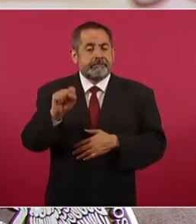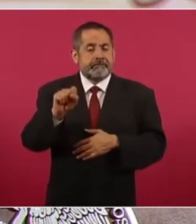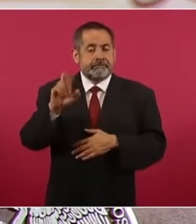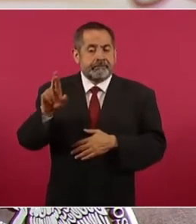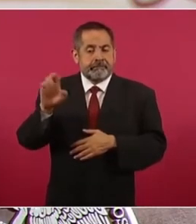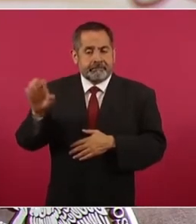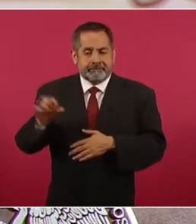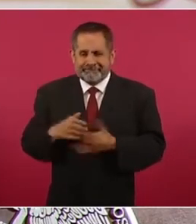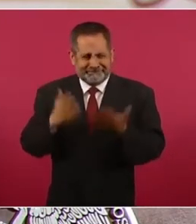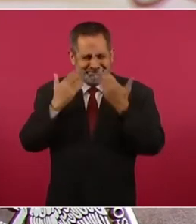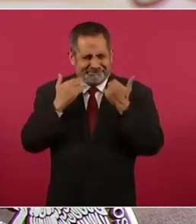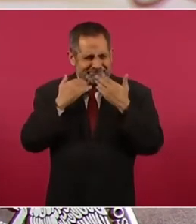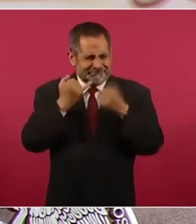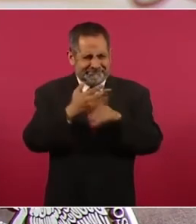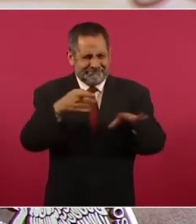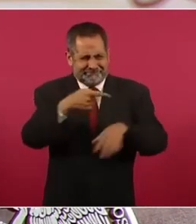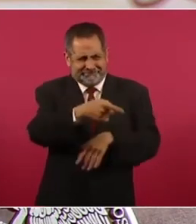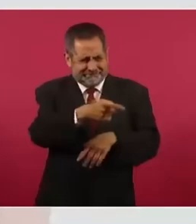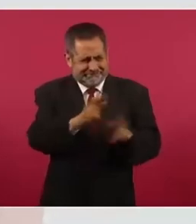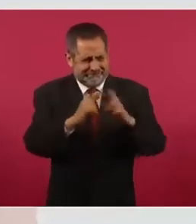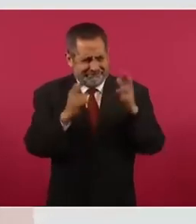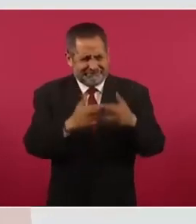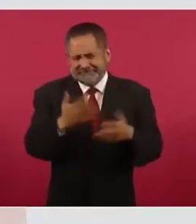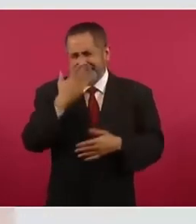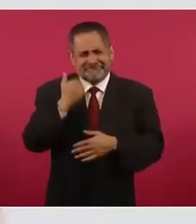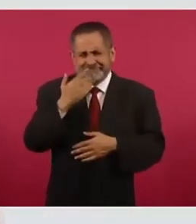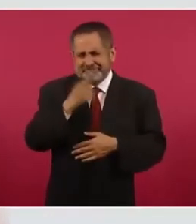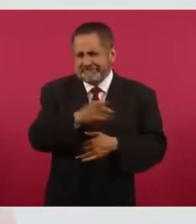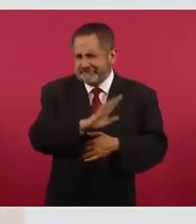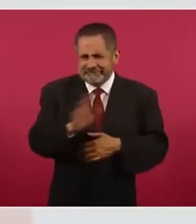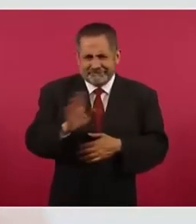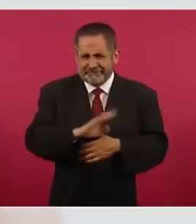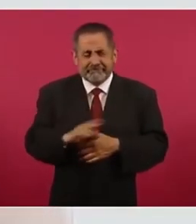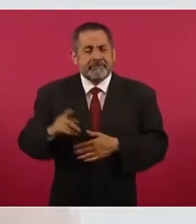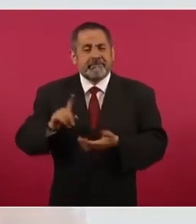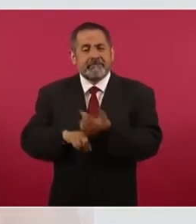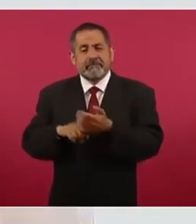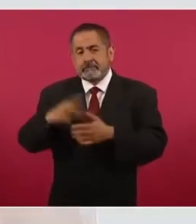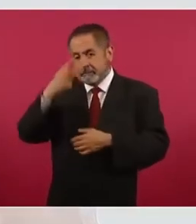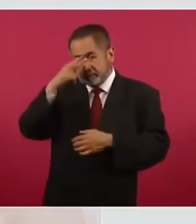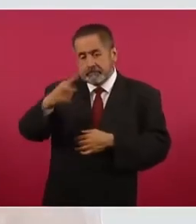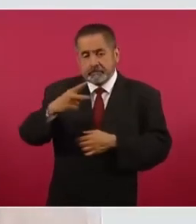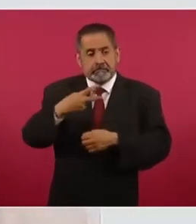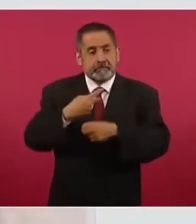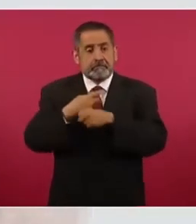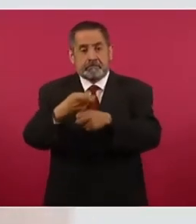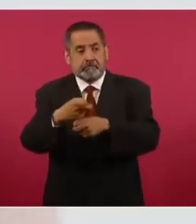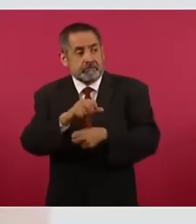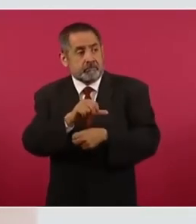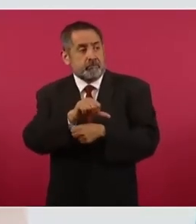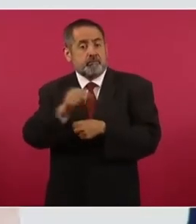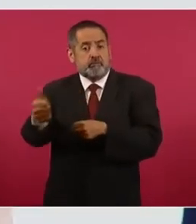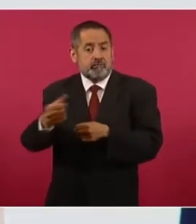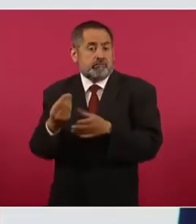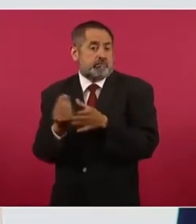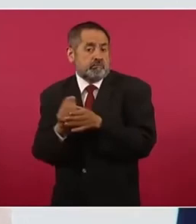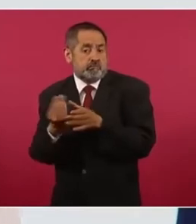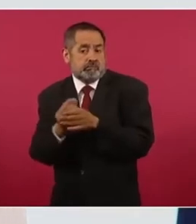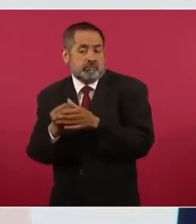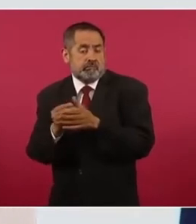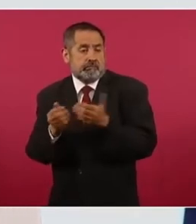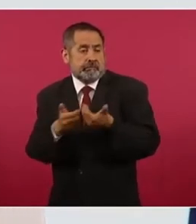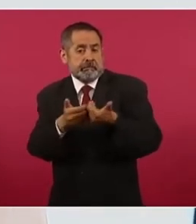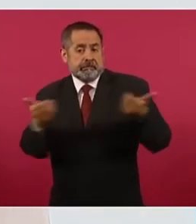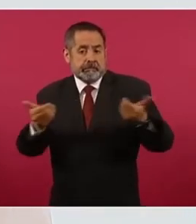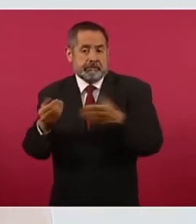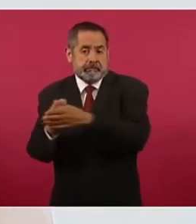que no tiene información sobre esa reunión y que México no ha sido convocado a participar en la